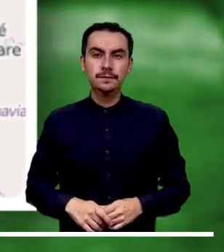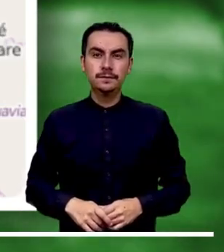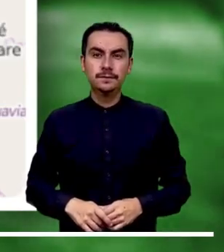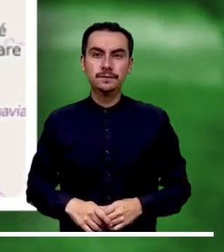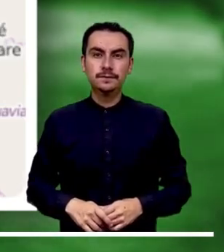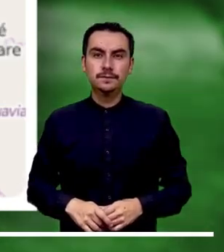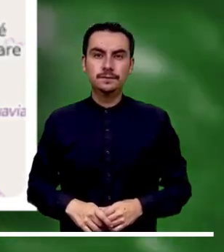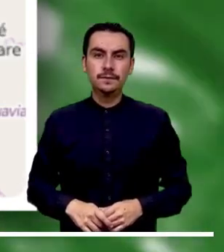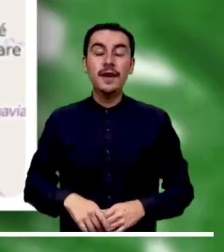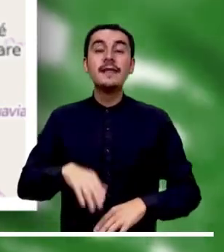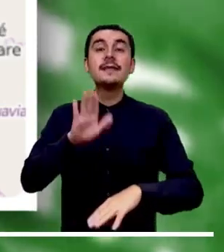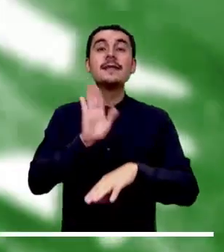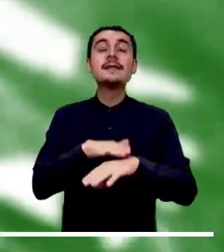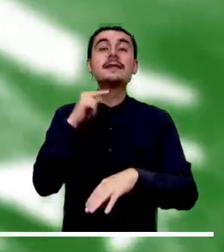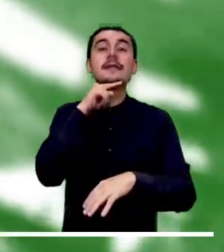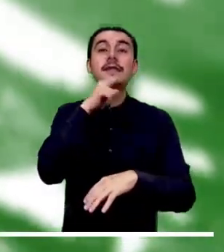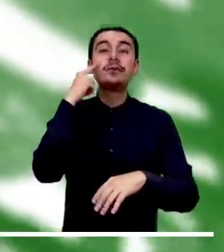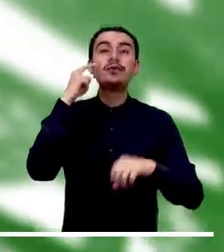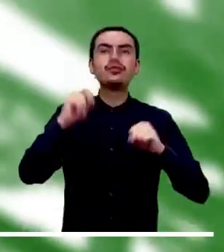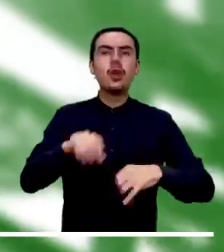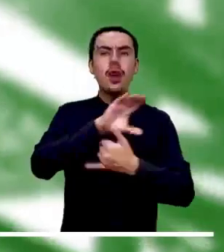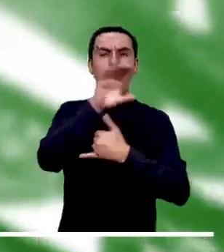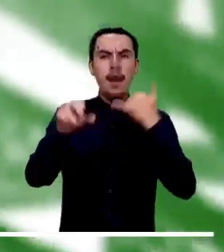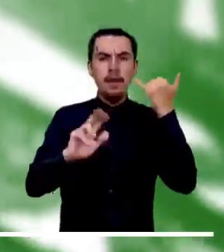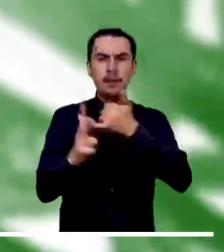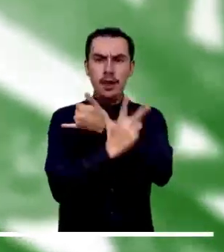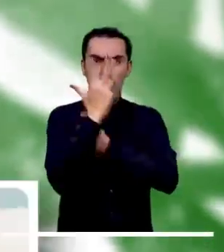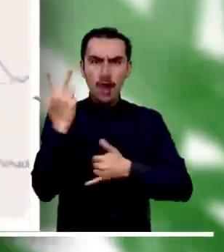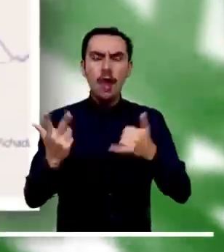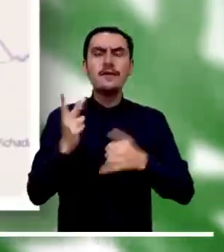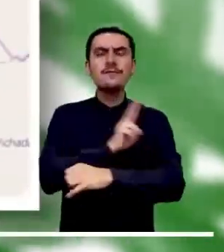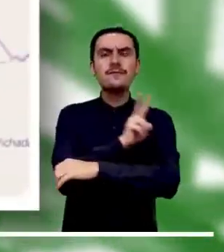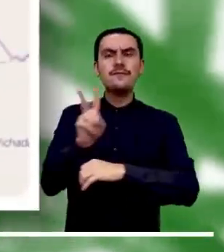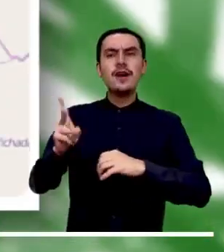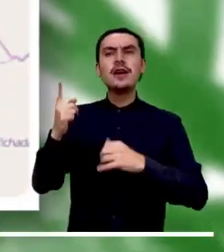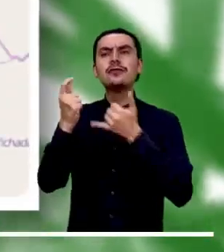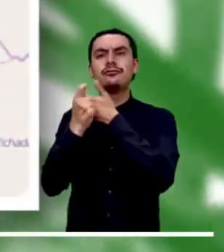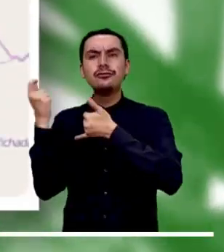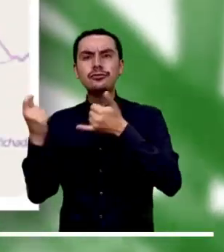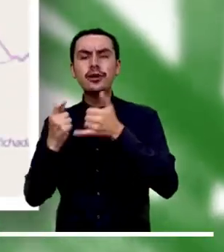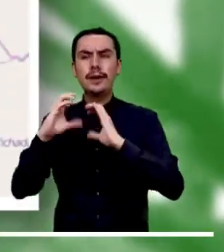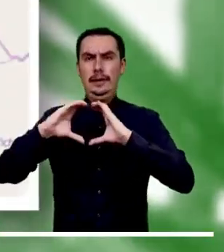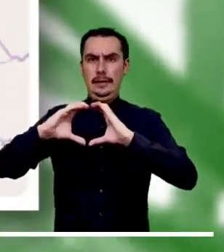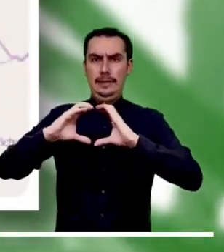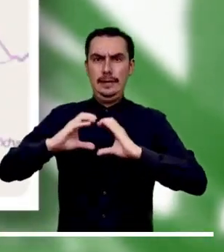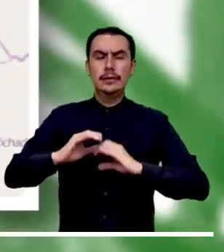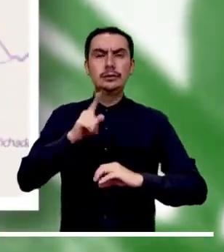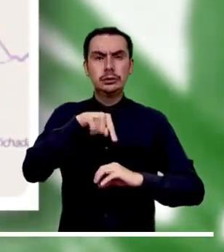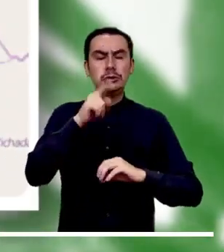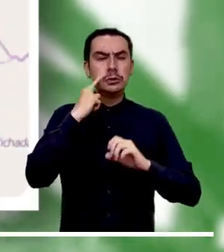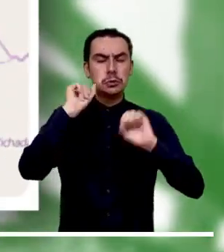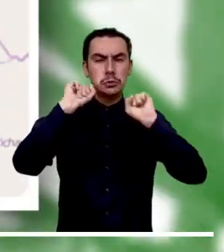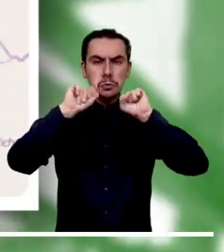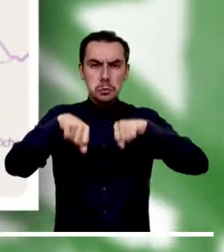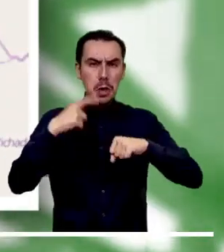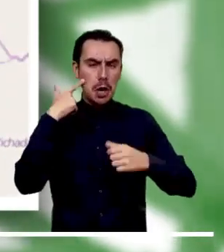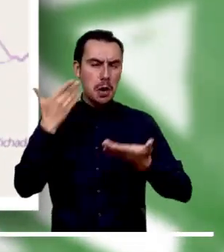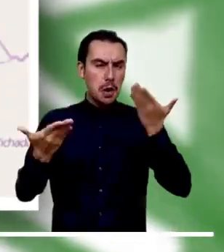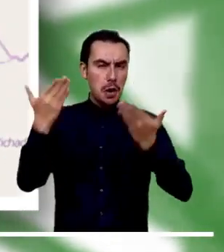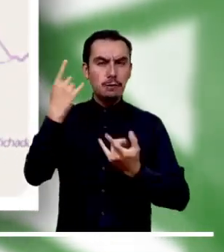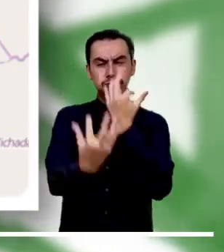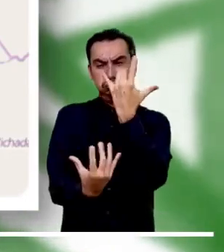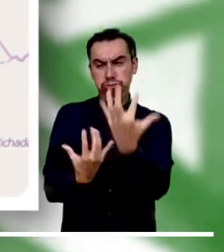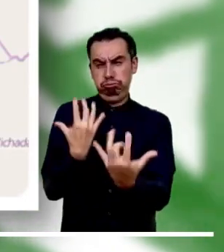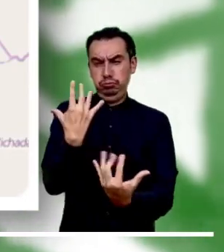podrían surgir en el río Televí y sus afluentes. Alerta naranja por probables incendios en la cobertura vegetal de Bolívar.